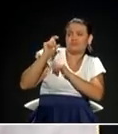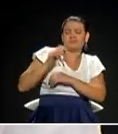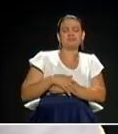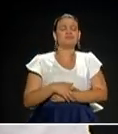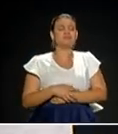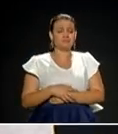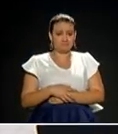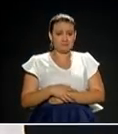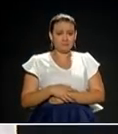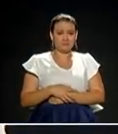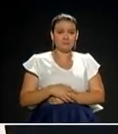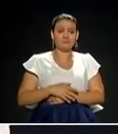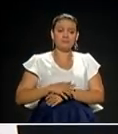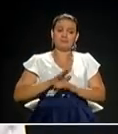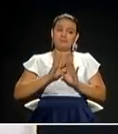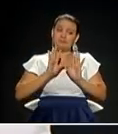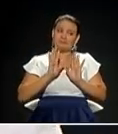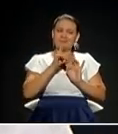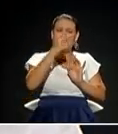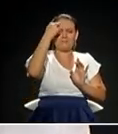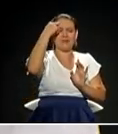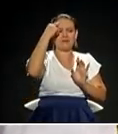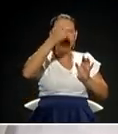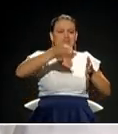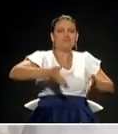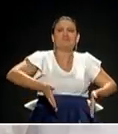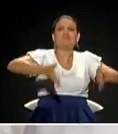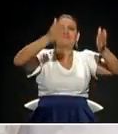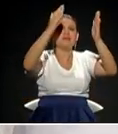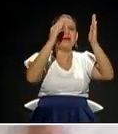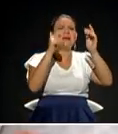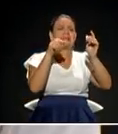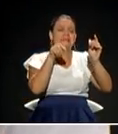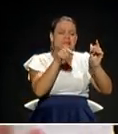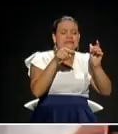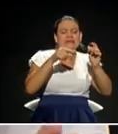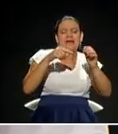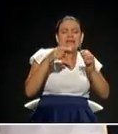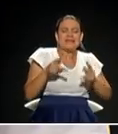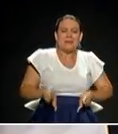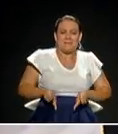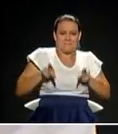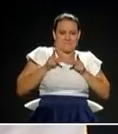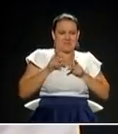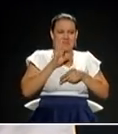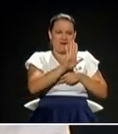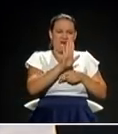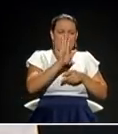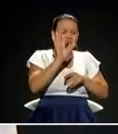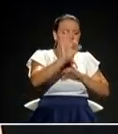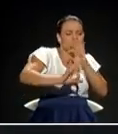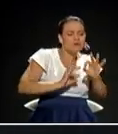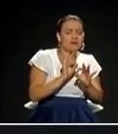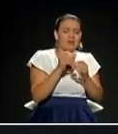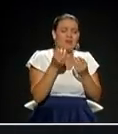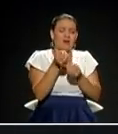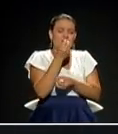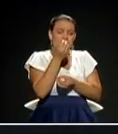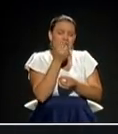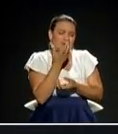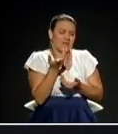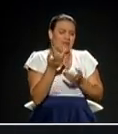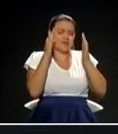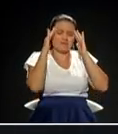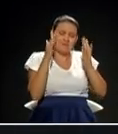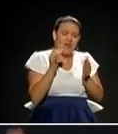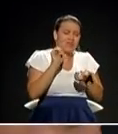tenemos que tener esos centros vida, que son unos centros para adultos mayores, mayor cuidado, mayor protección, con nutrición, con mayor